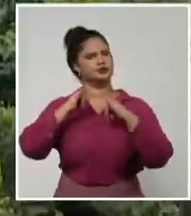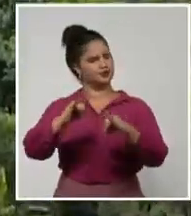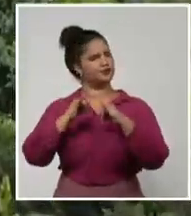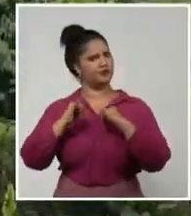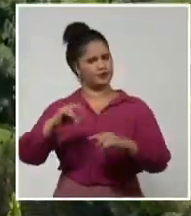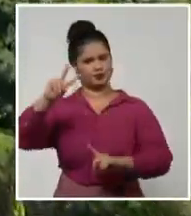Informativo de la Televisión Cubana.